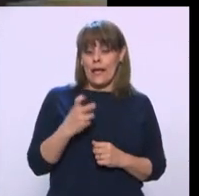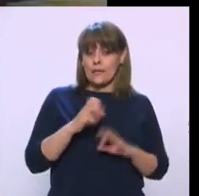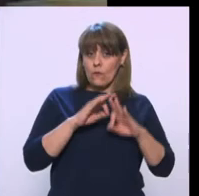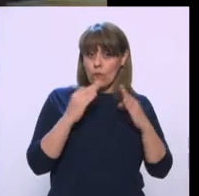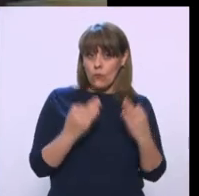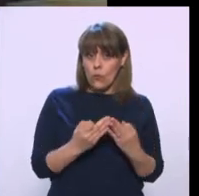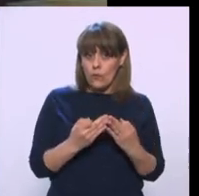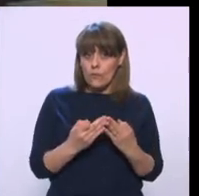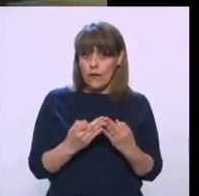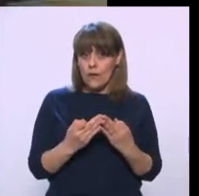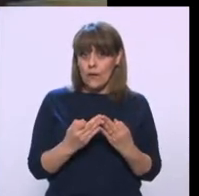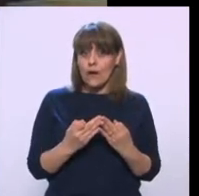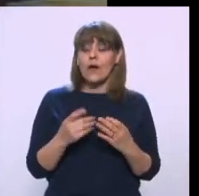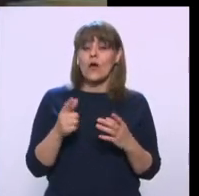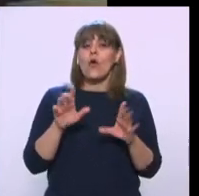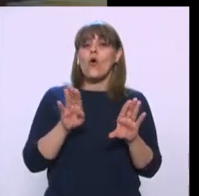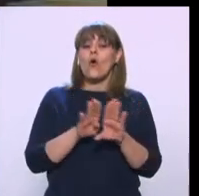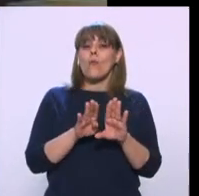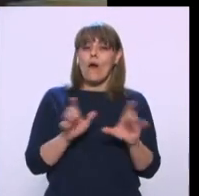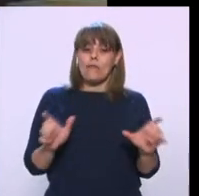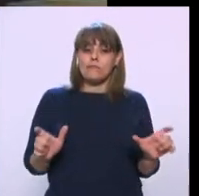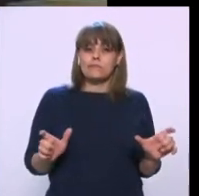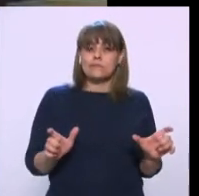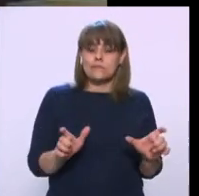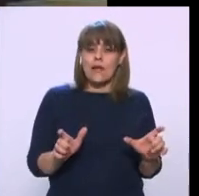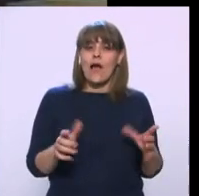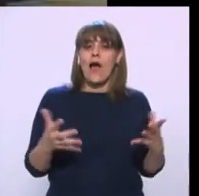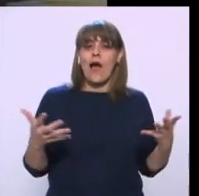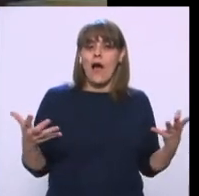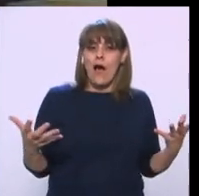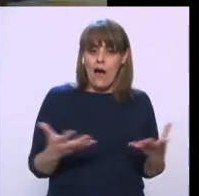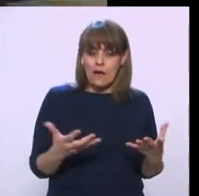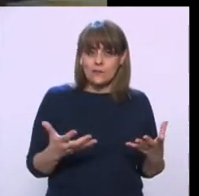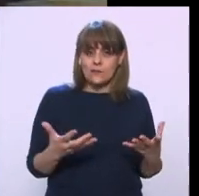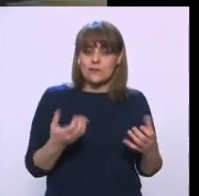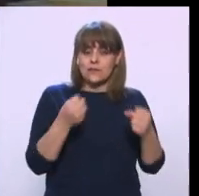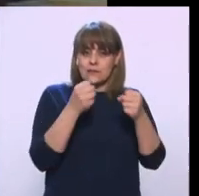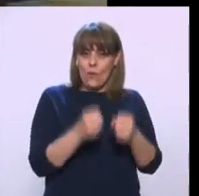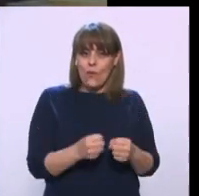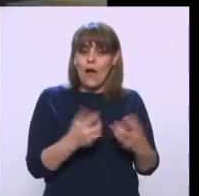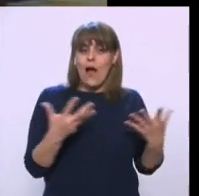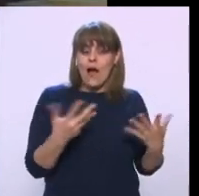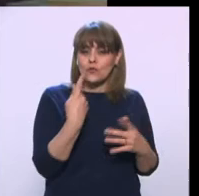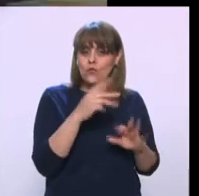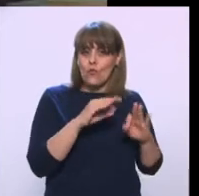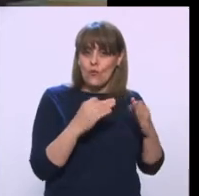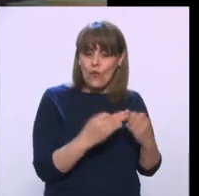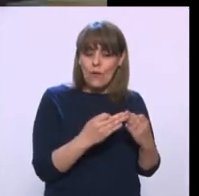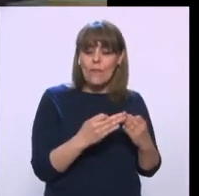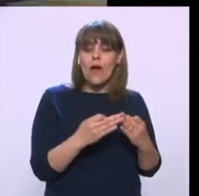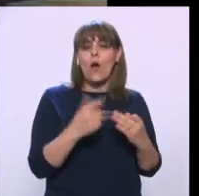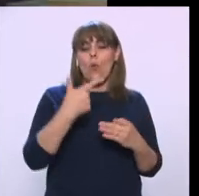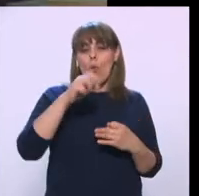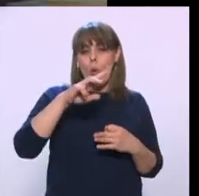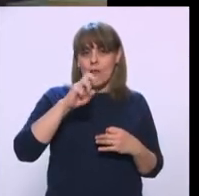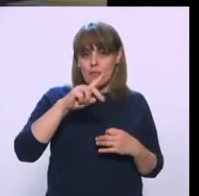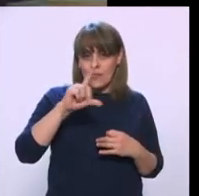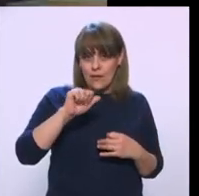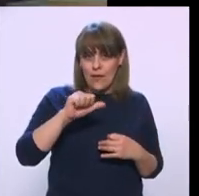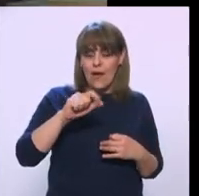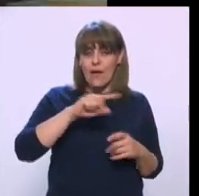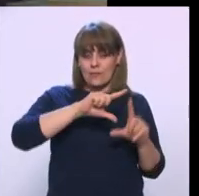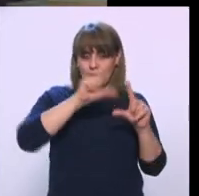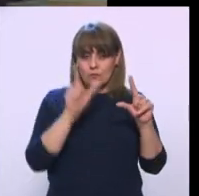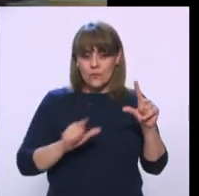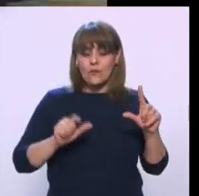además de la contención realizada por las instancias de seguridad pública, por la Guardia Nacional, por el Ejército, en fin,